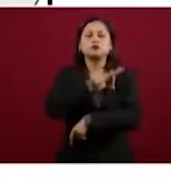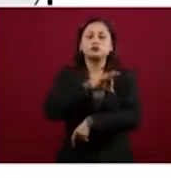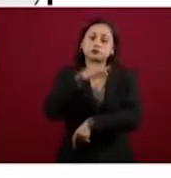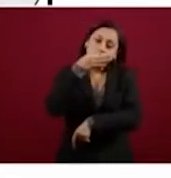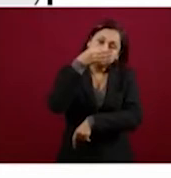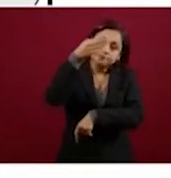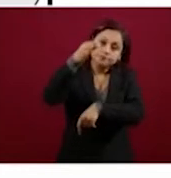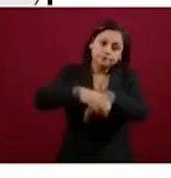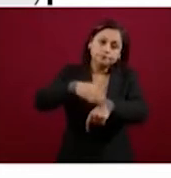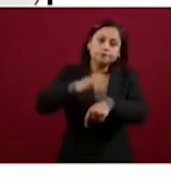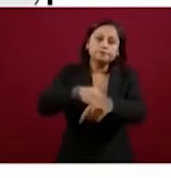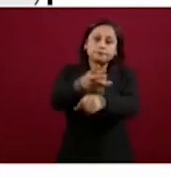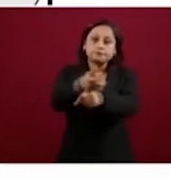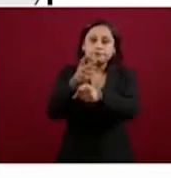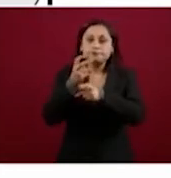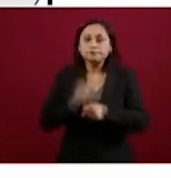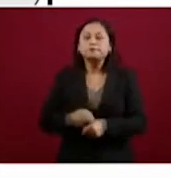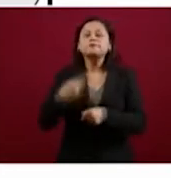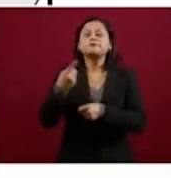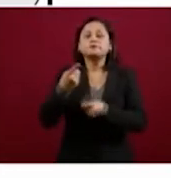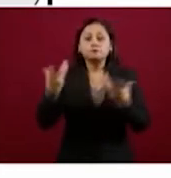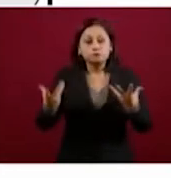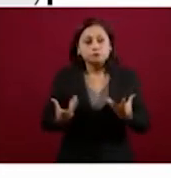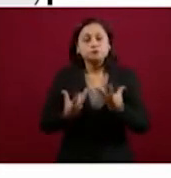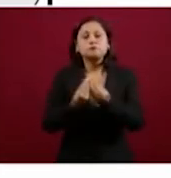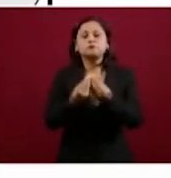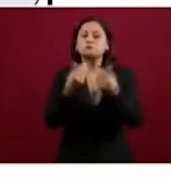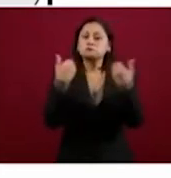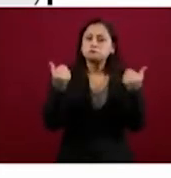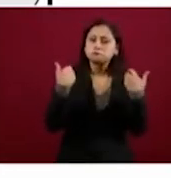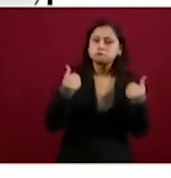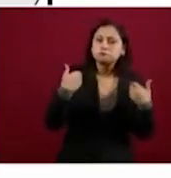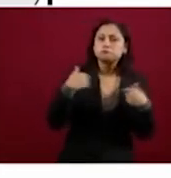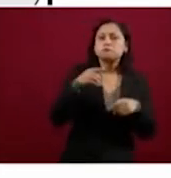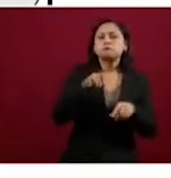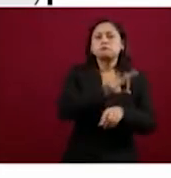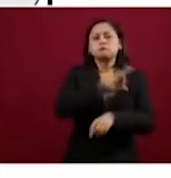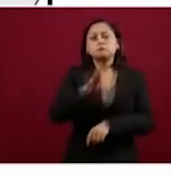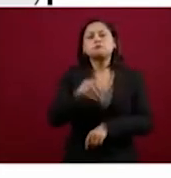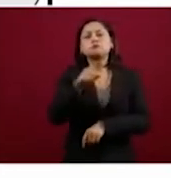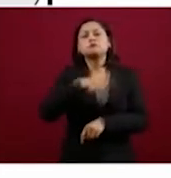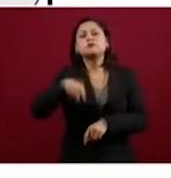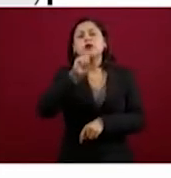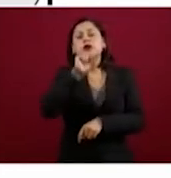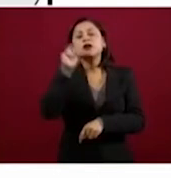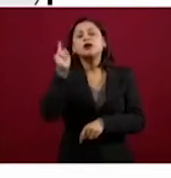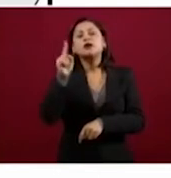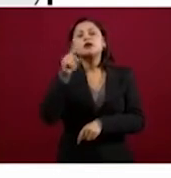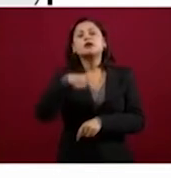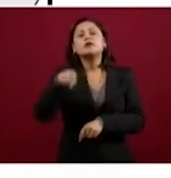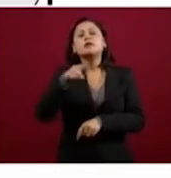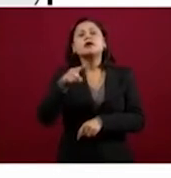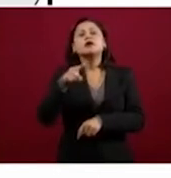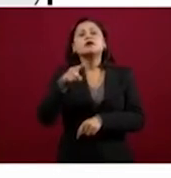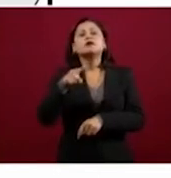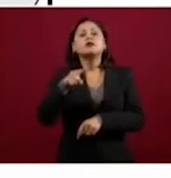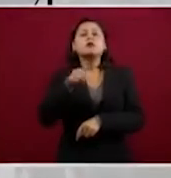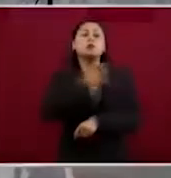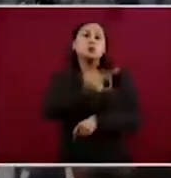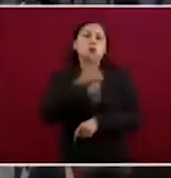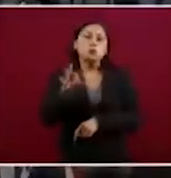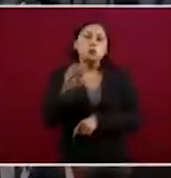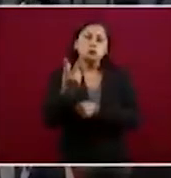conmemoración el 20 de noviembre para acompañarnos presencialmente y también en el Sistema Público de Radiodifusión,